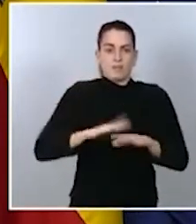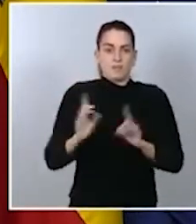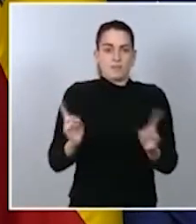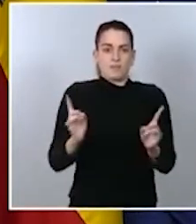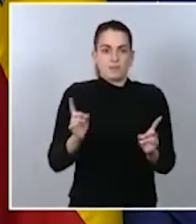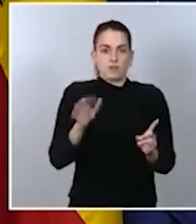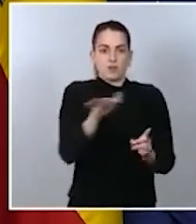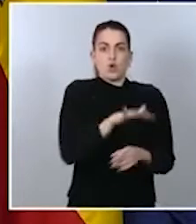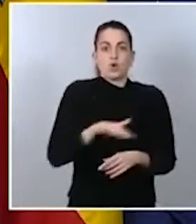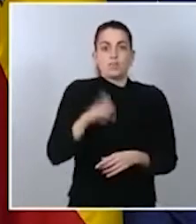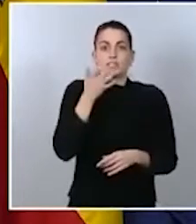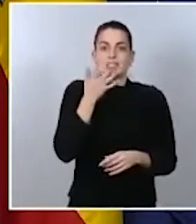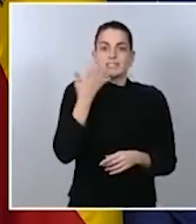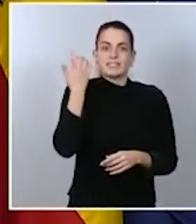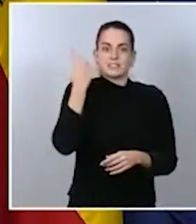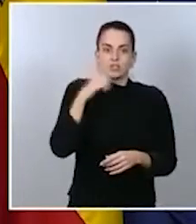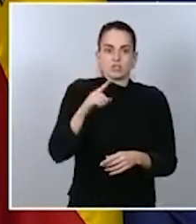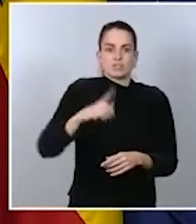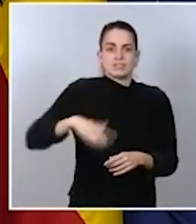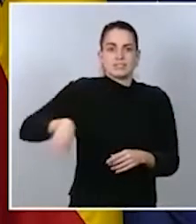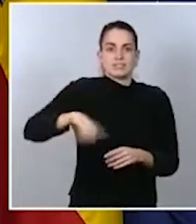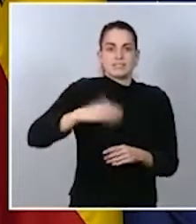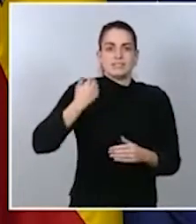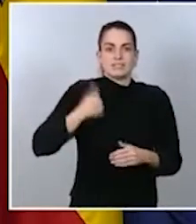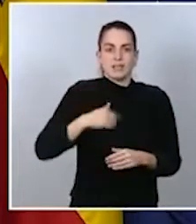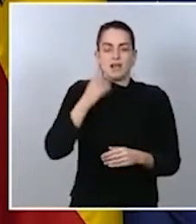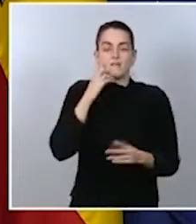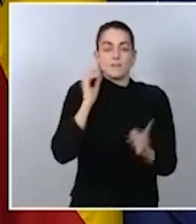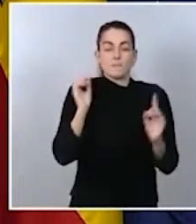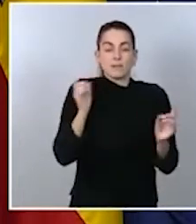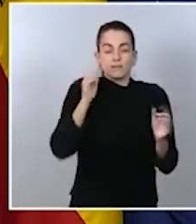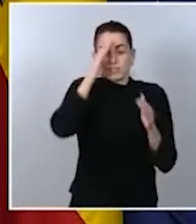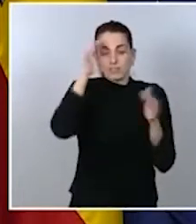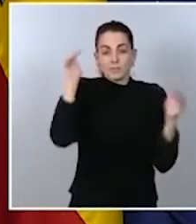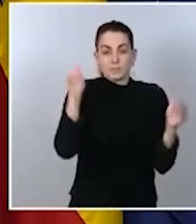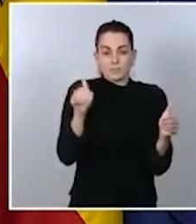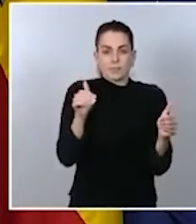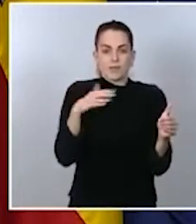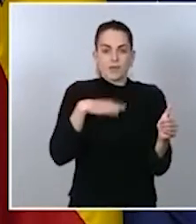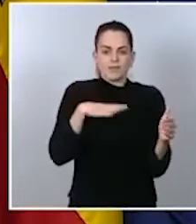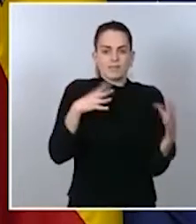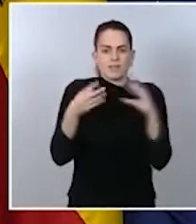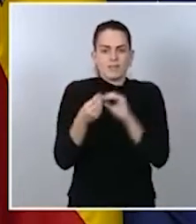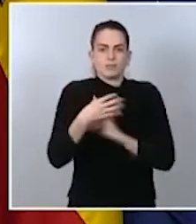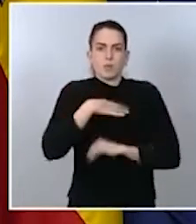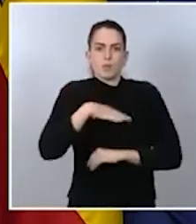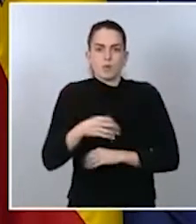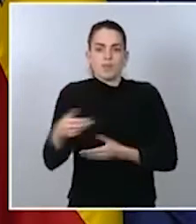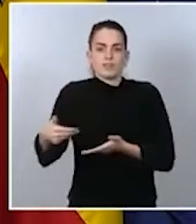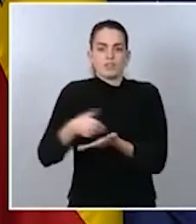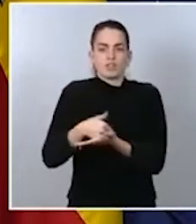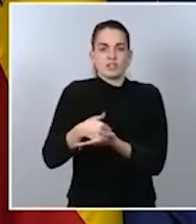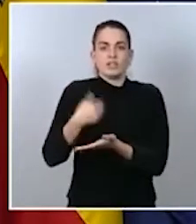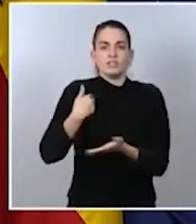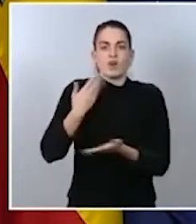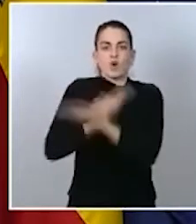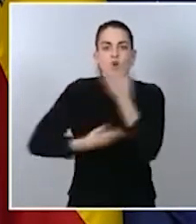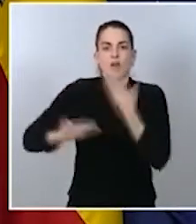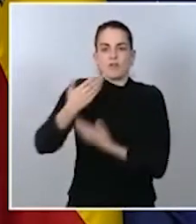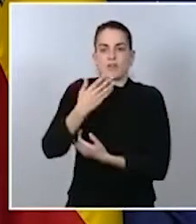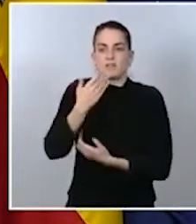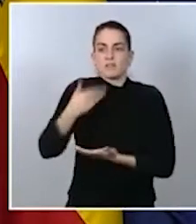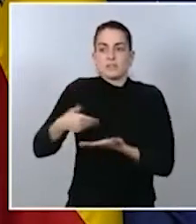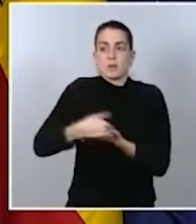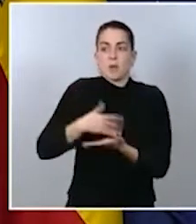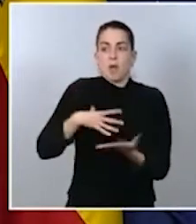de que, atendiendo a esa previsión, eran factibles que se nos solicitara esa colaboración y cooperación. El hecho, vuelvo a repetir, que se